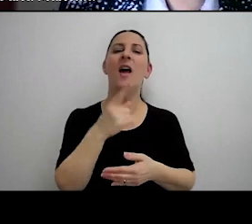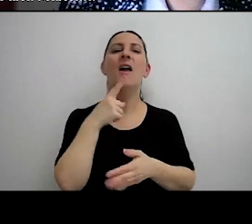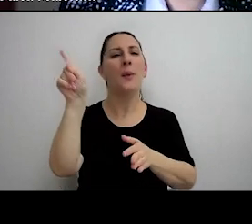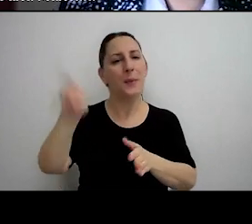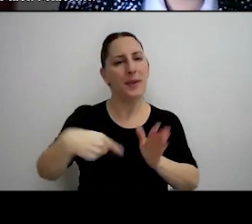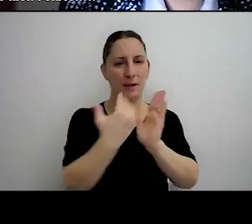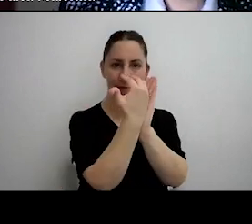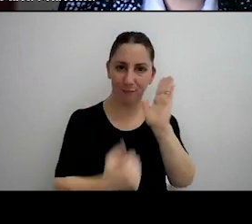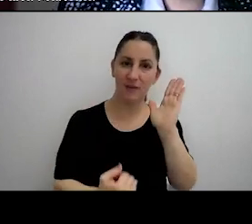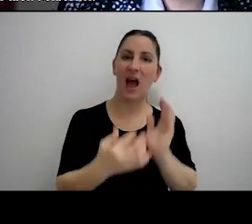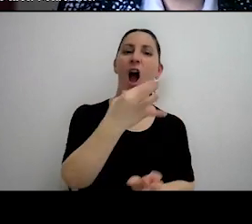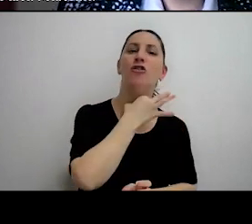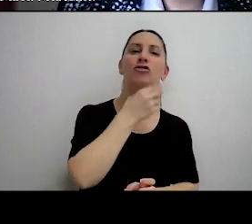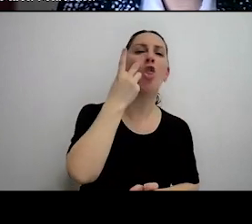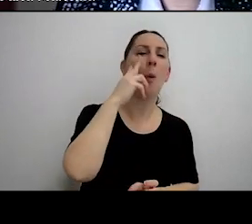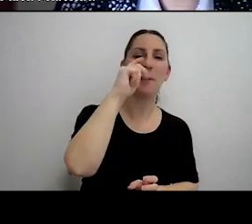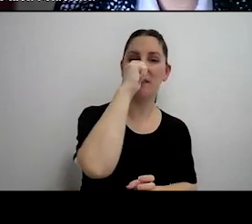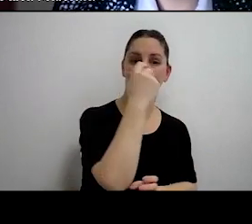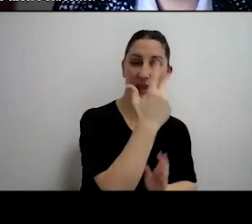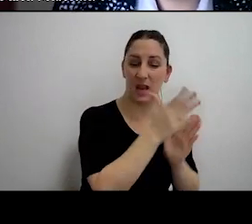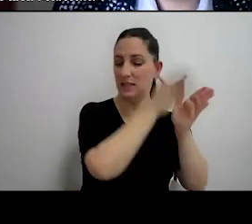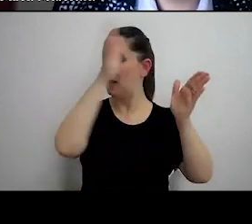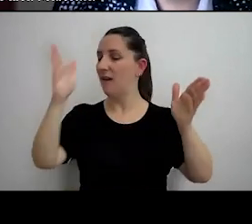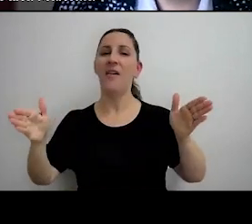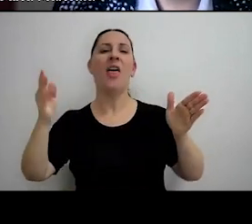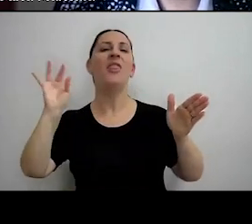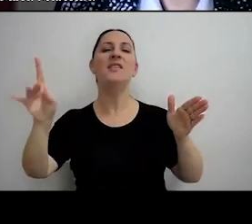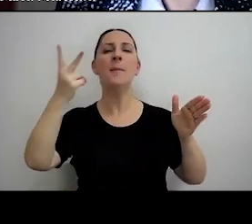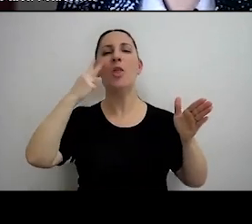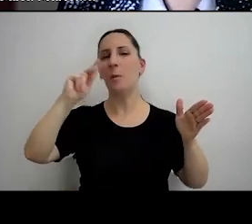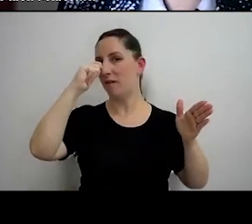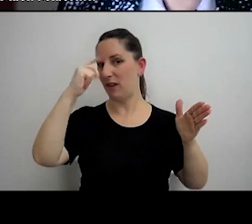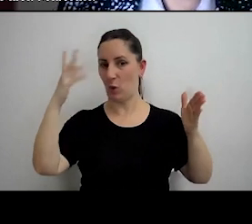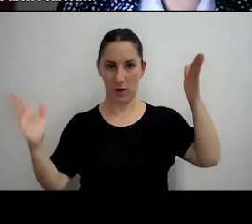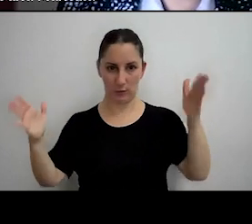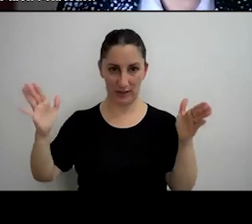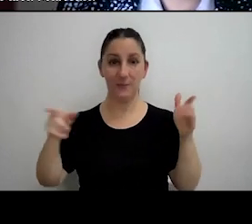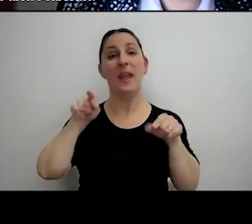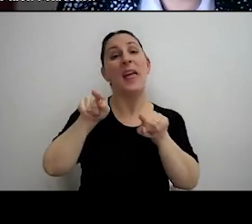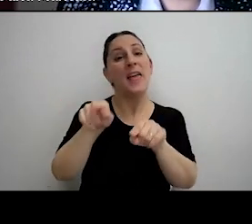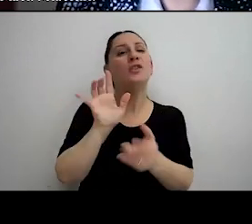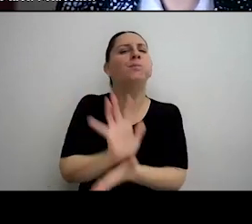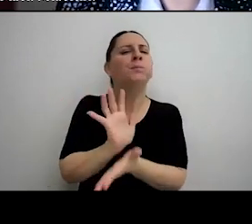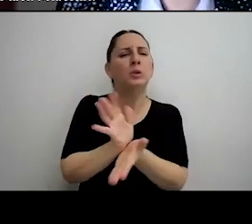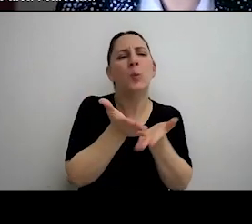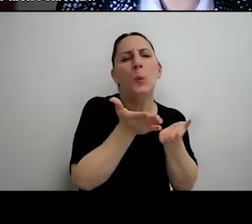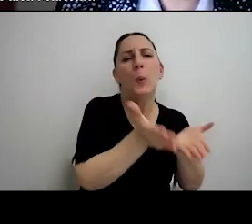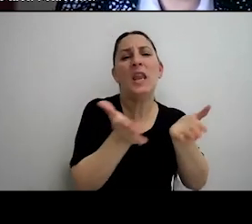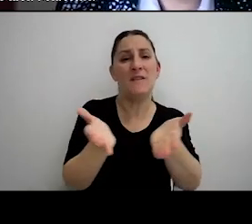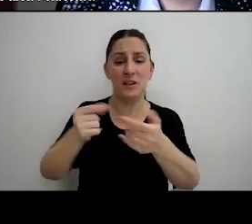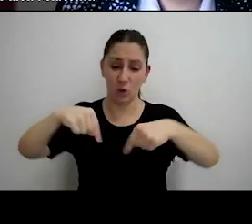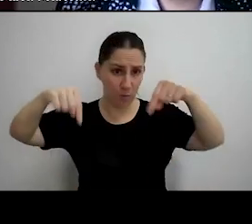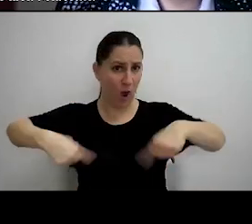entre agosto del 2023 y diciembre del 2024. Es un beneficio que por ahora tiene